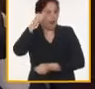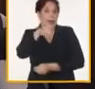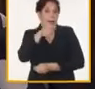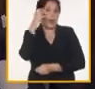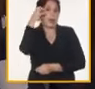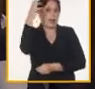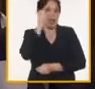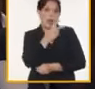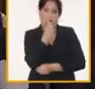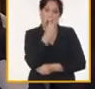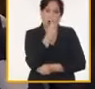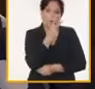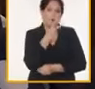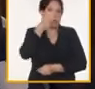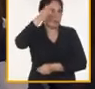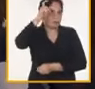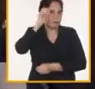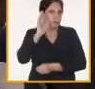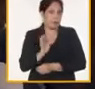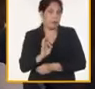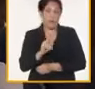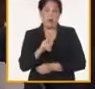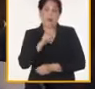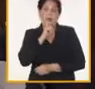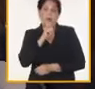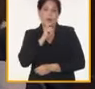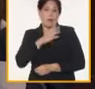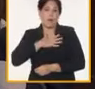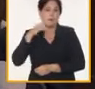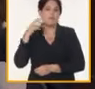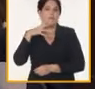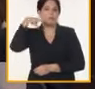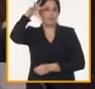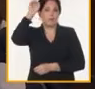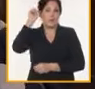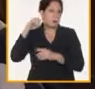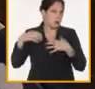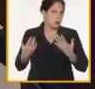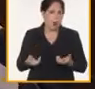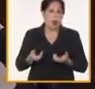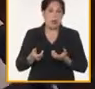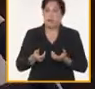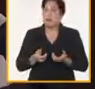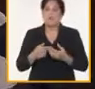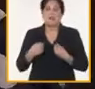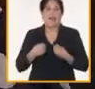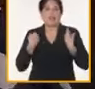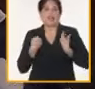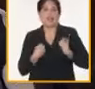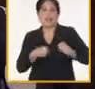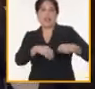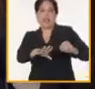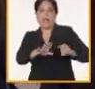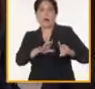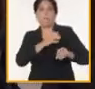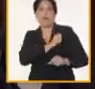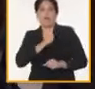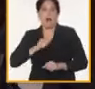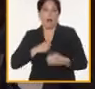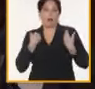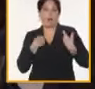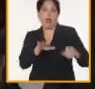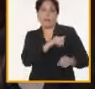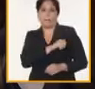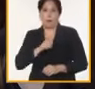a la atención de la ganadería porque una de las insuficiencias nuestras que habíamos descansado toda la ganadería en el sector privado